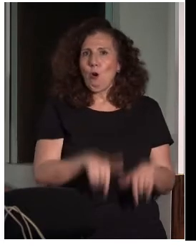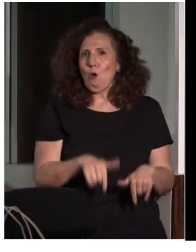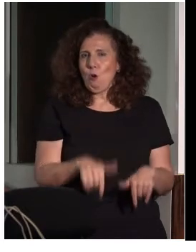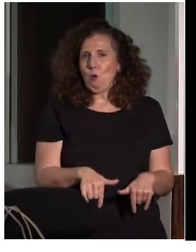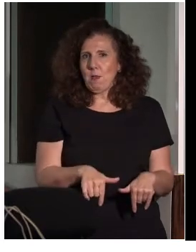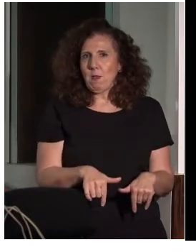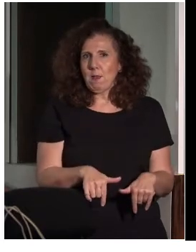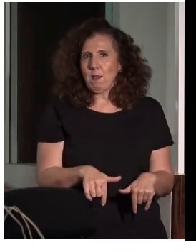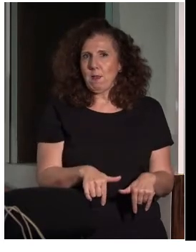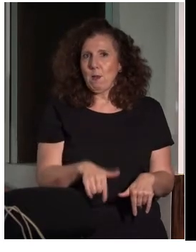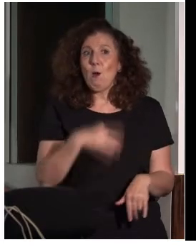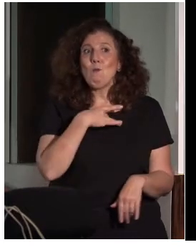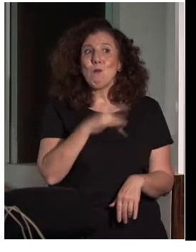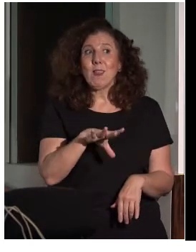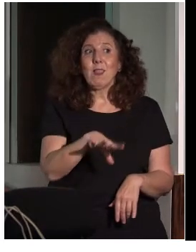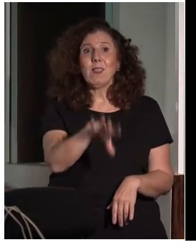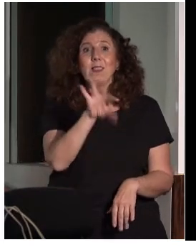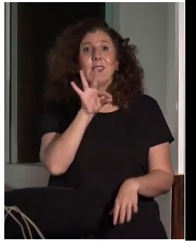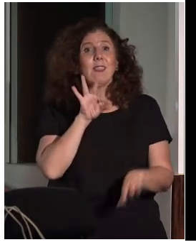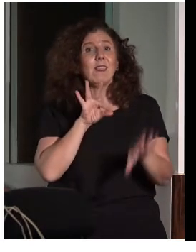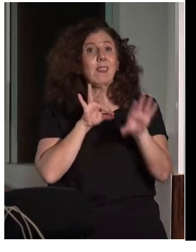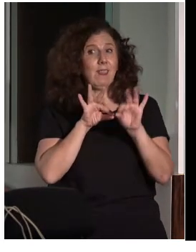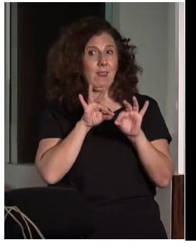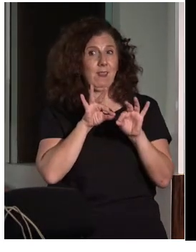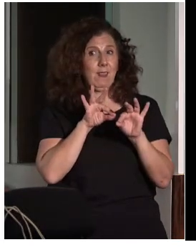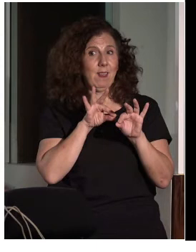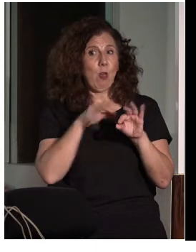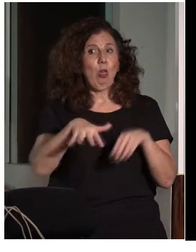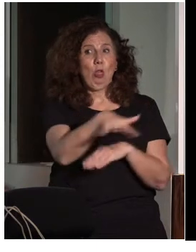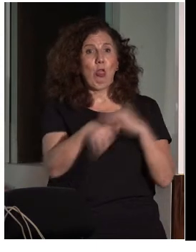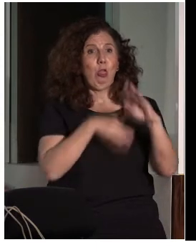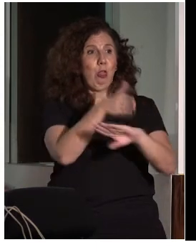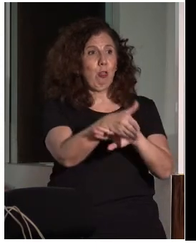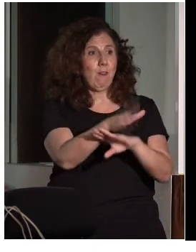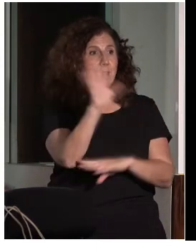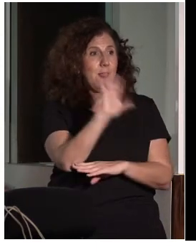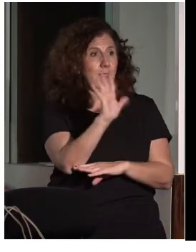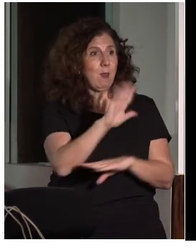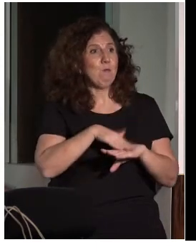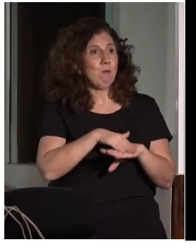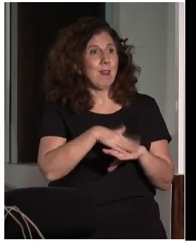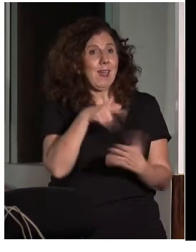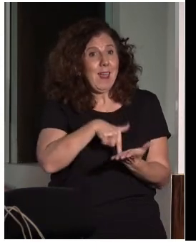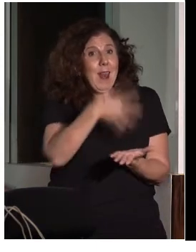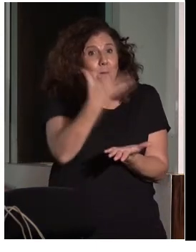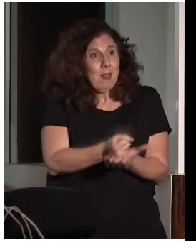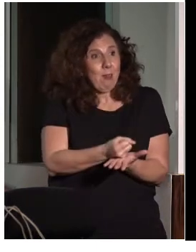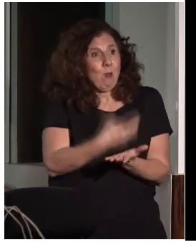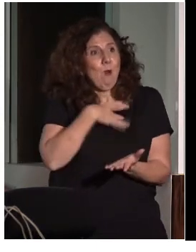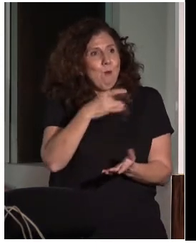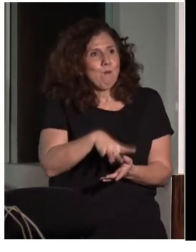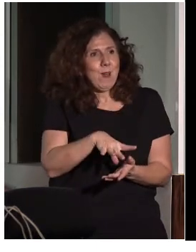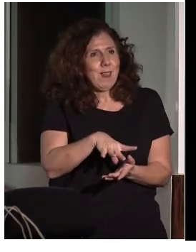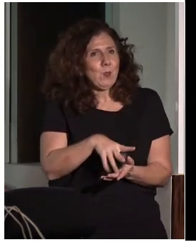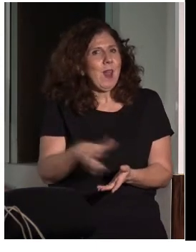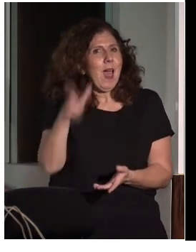Hoy puedes decidir a qué cine ir y con quién ir, porque esta aplicación te permite descargarte la audiodescripción